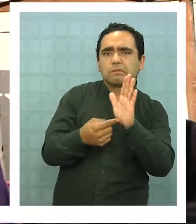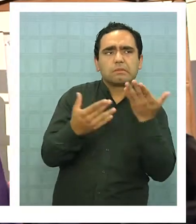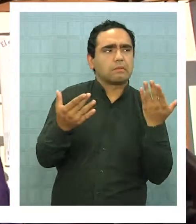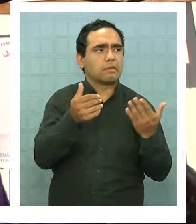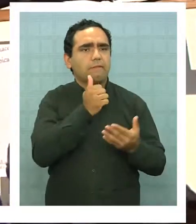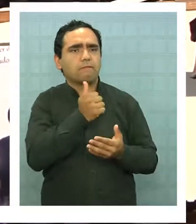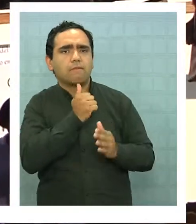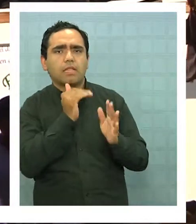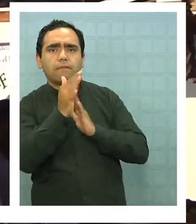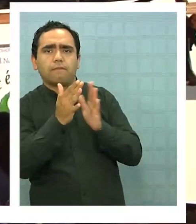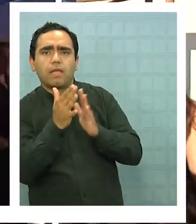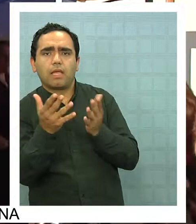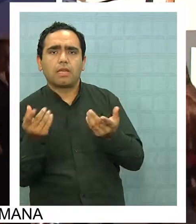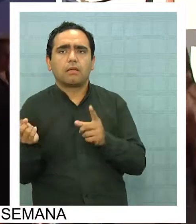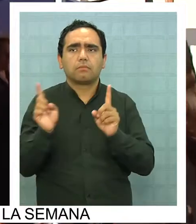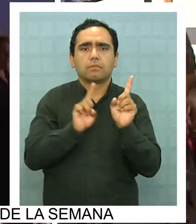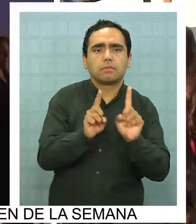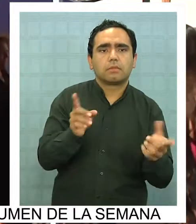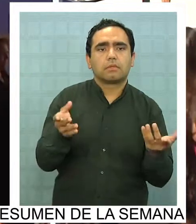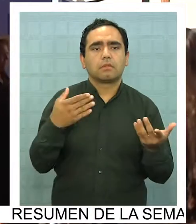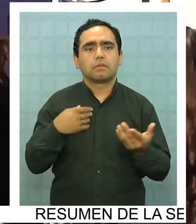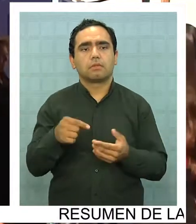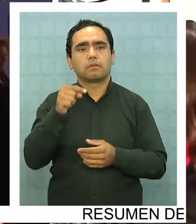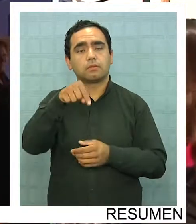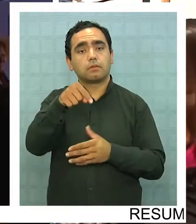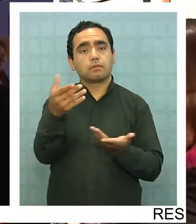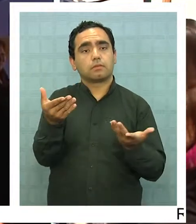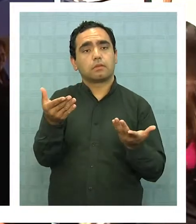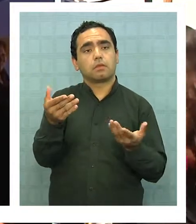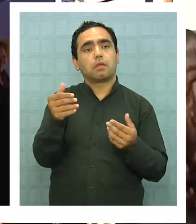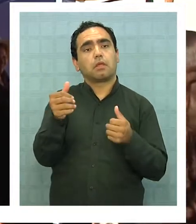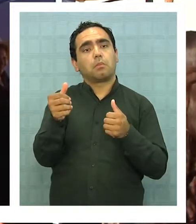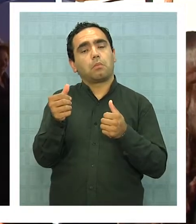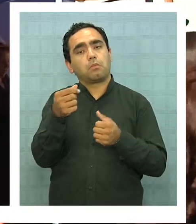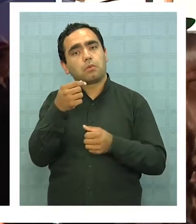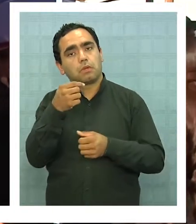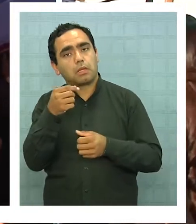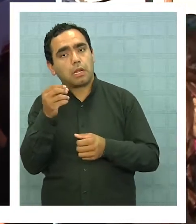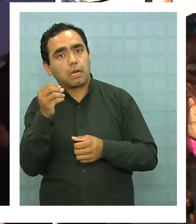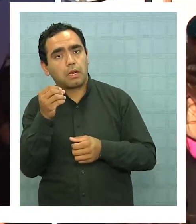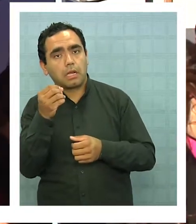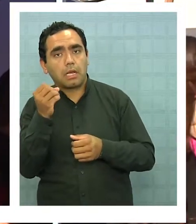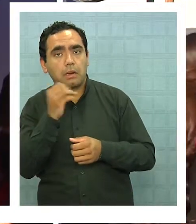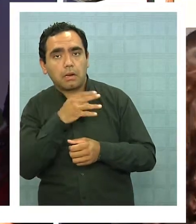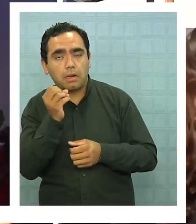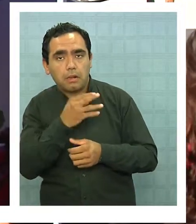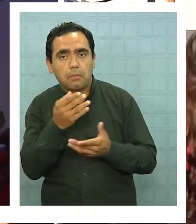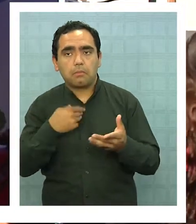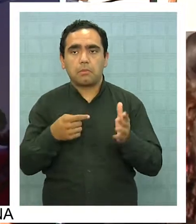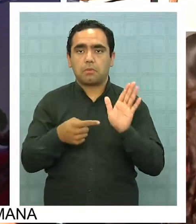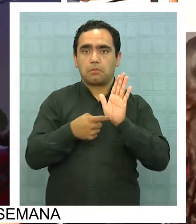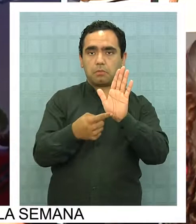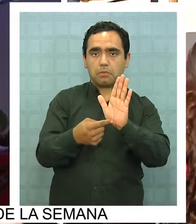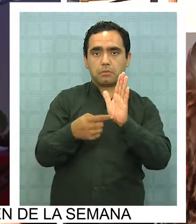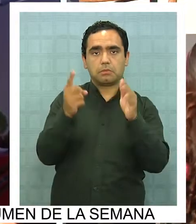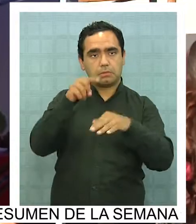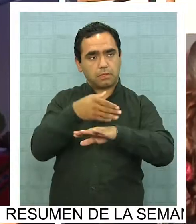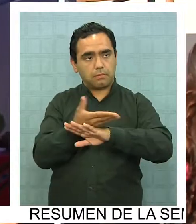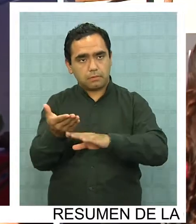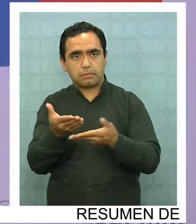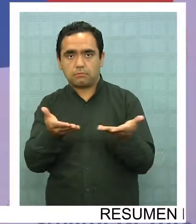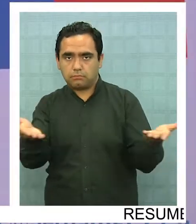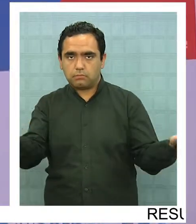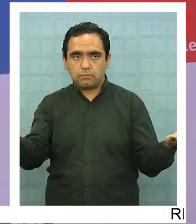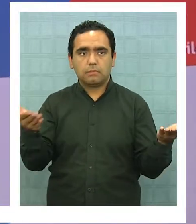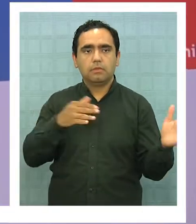alguna feria y están esperando. Entonces si hay al alcance de la mano está poder exhibir sus productos en nuestro mismo servicio, lo estamos